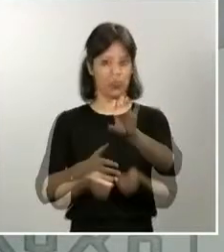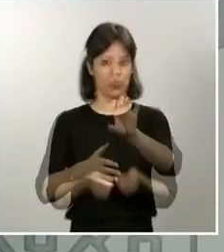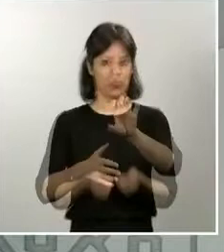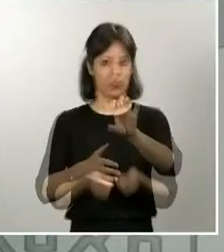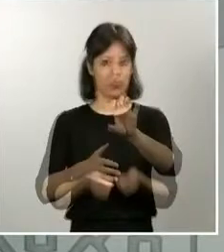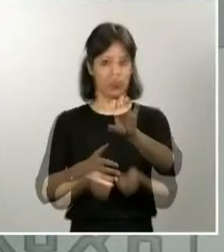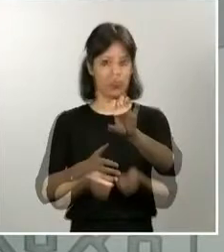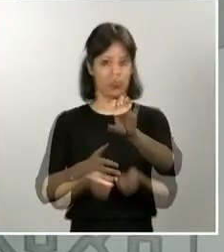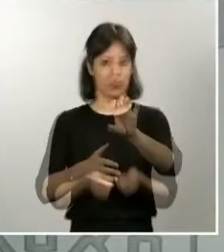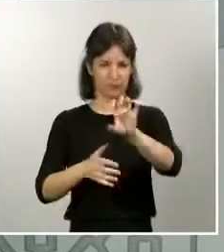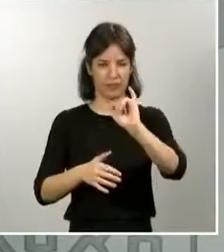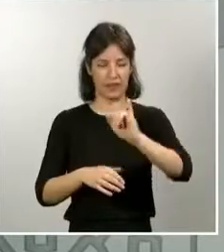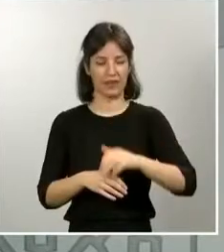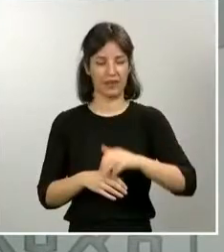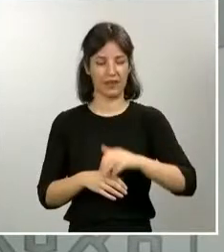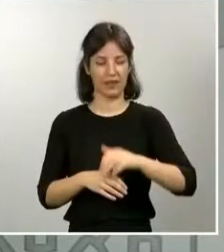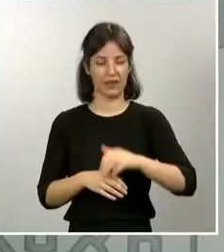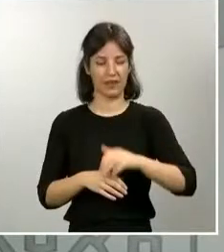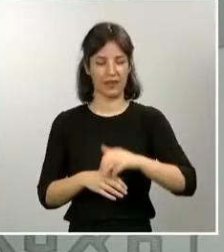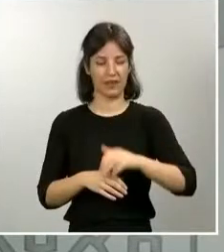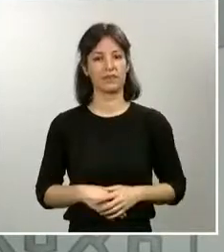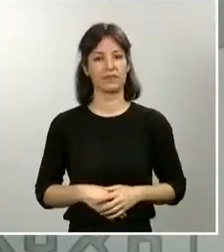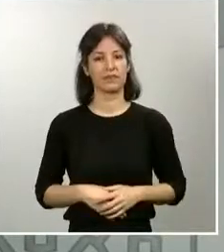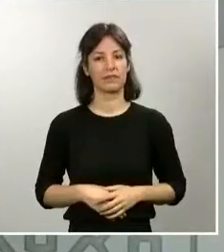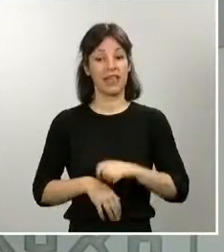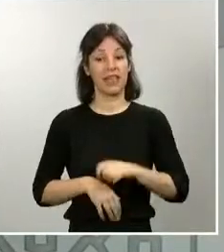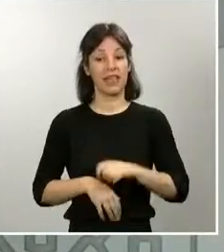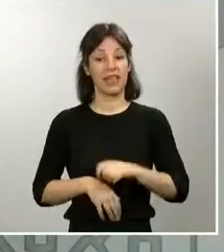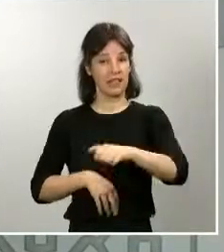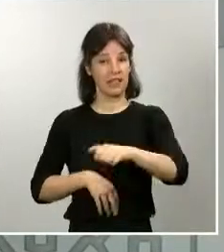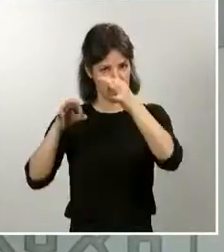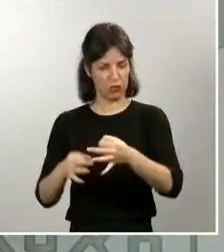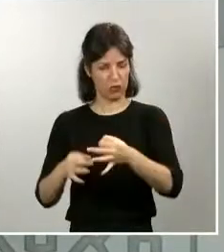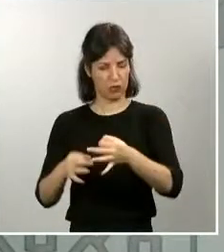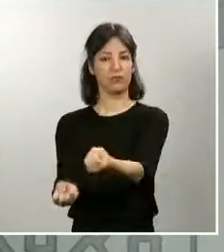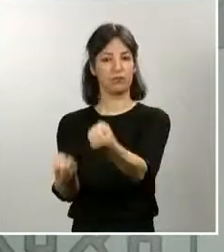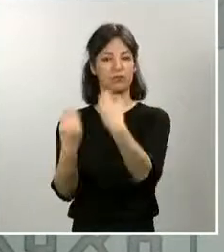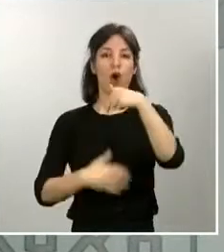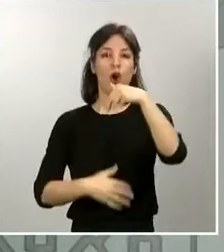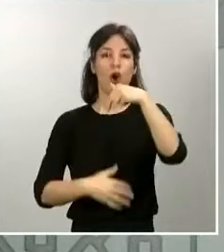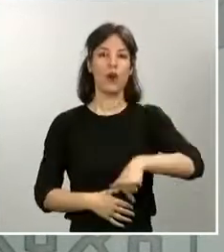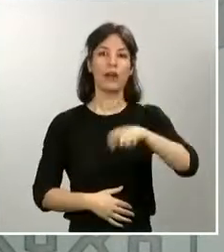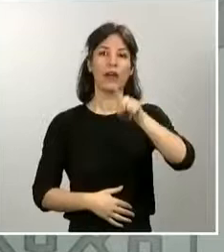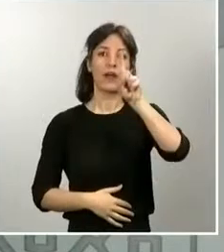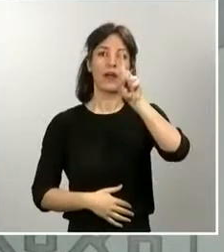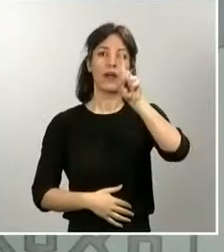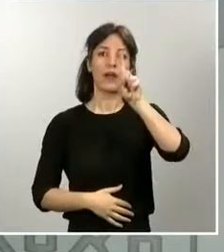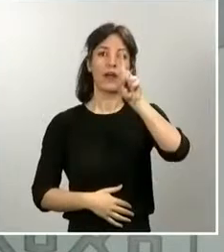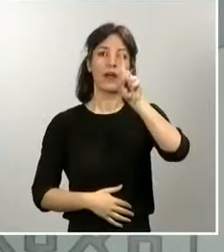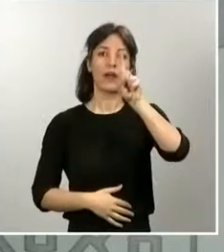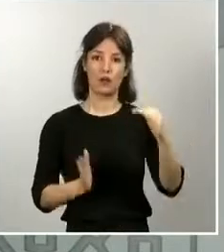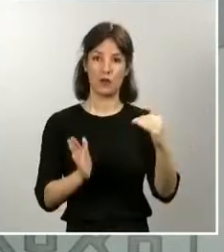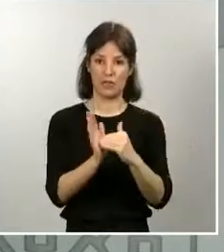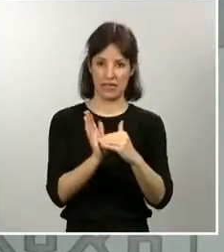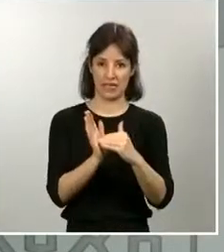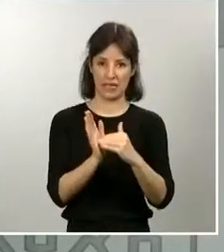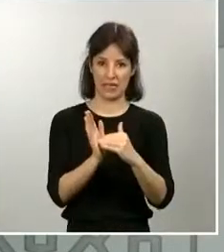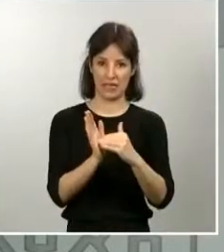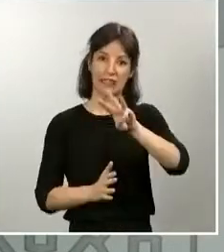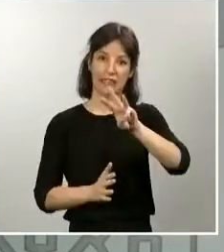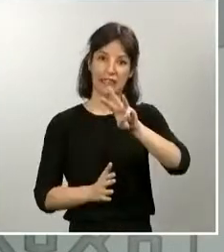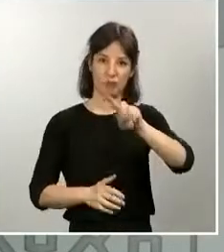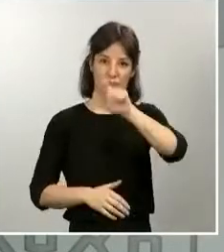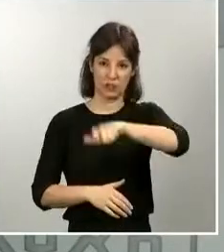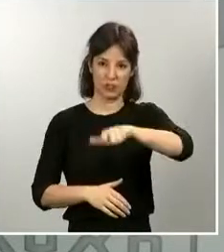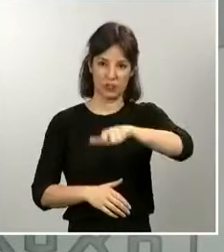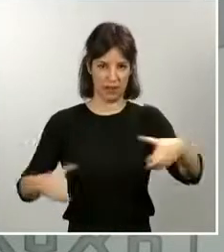El número total de casos notificados es de hoy de 135.032 personas, lo que